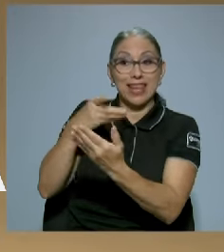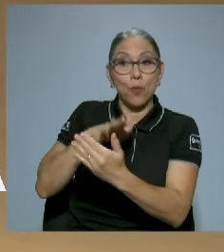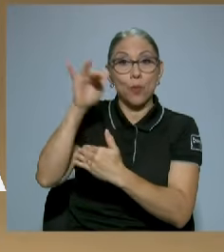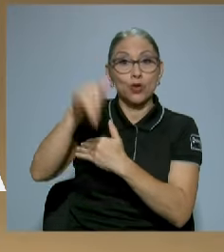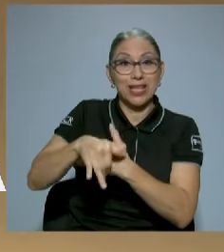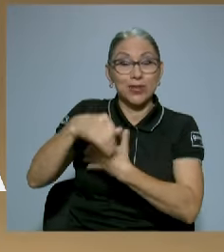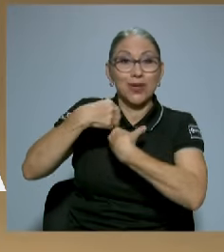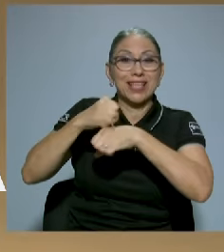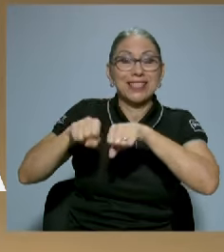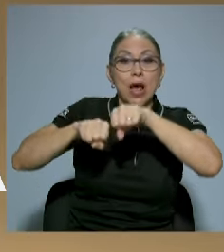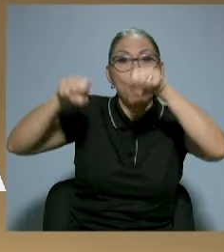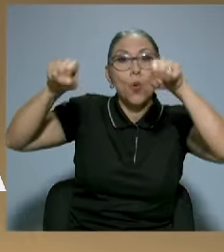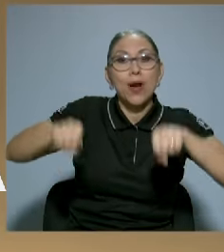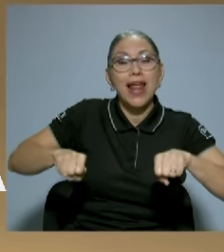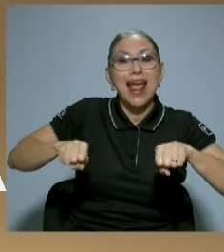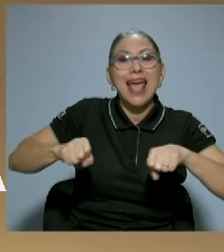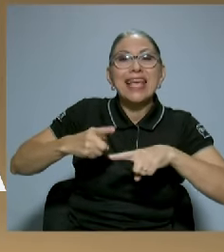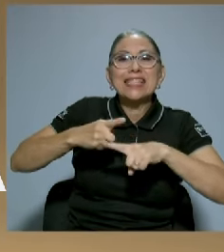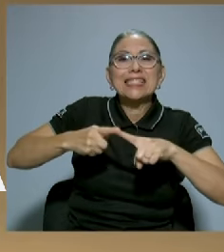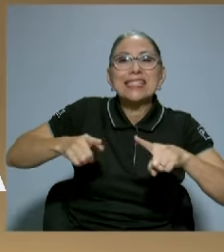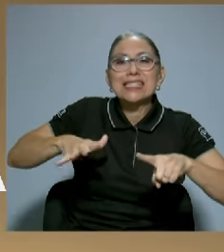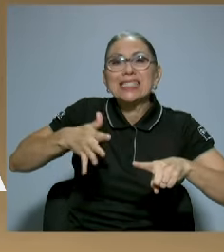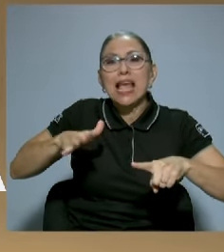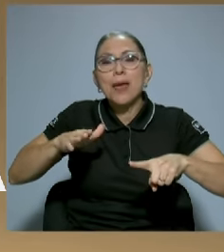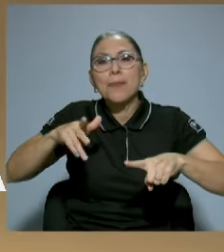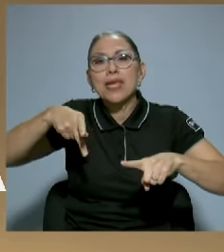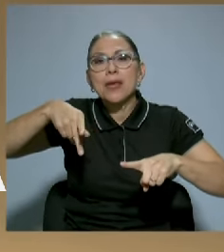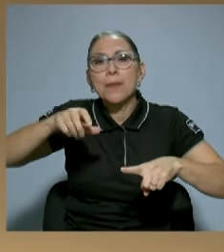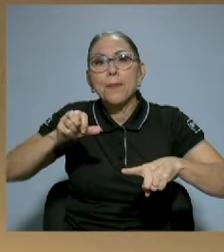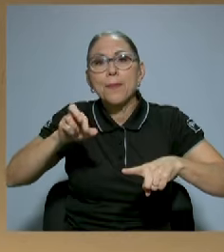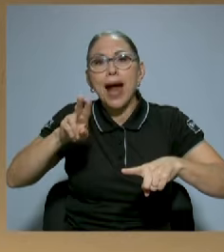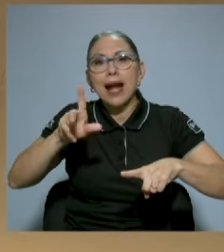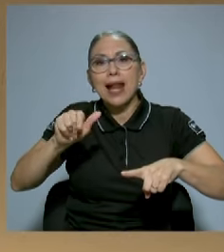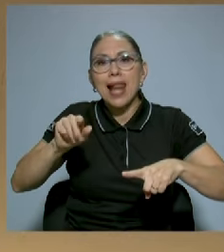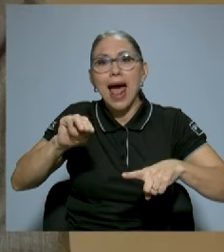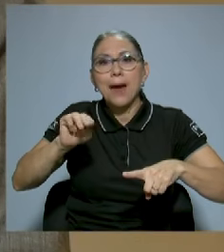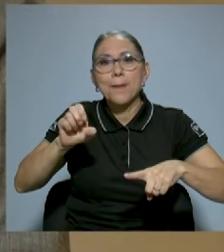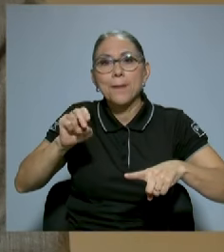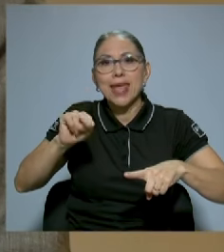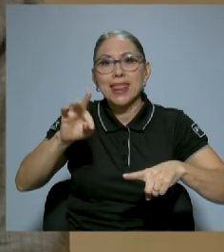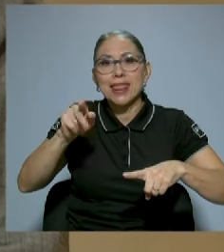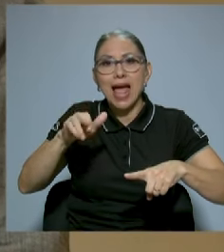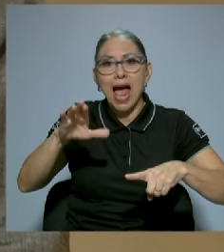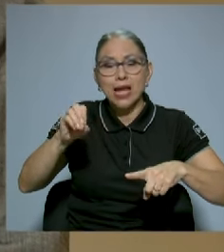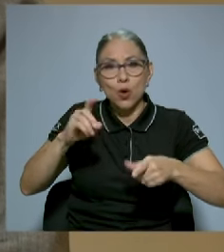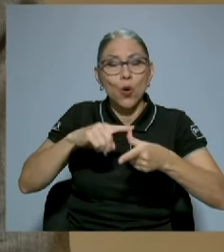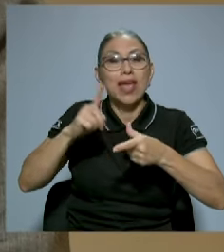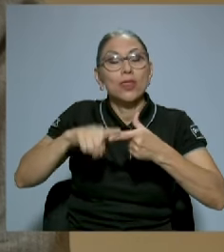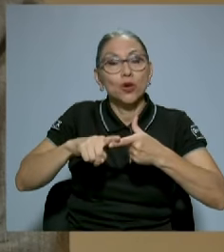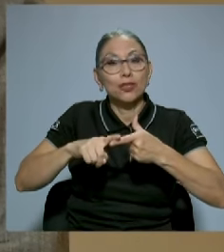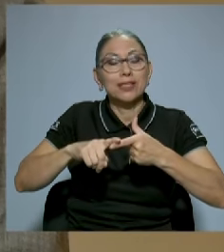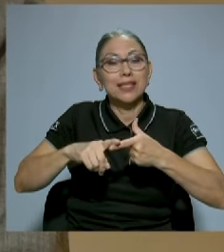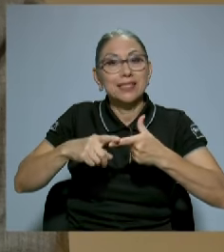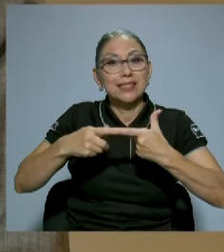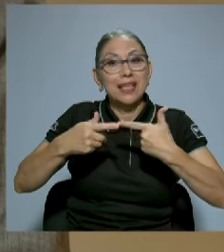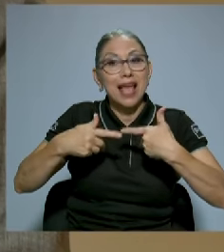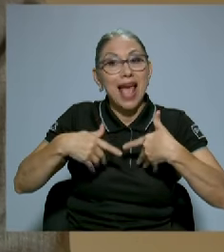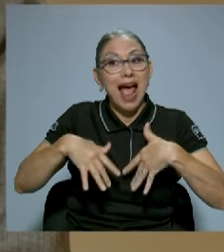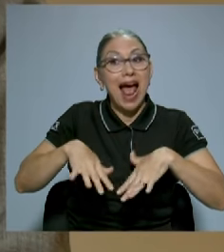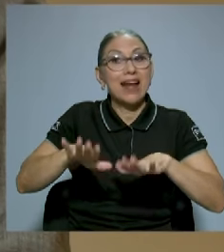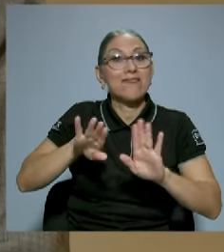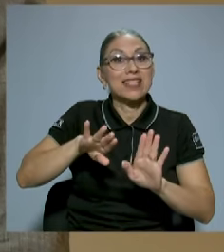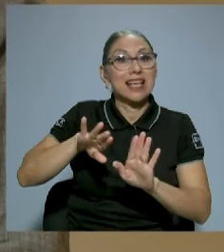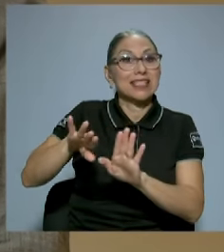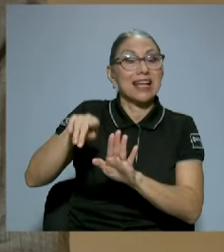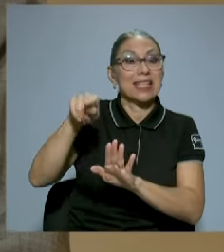prácticamente semiparlamentario y entonces, al rechazarse esa tesis, se